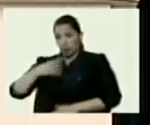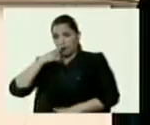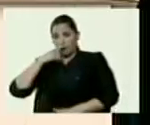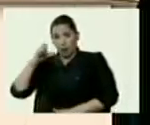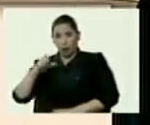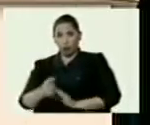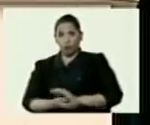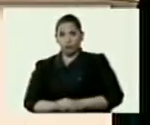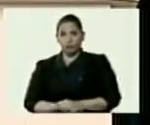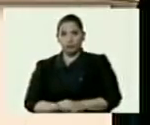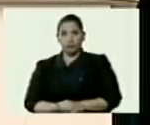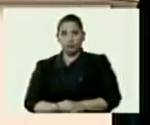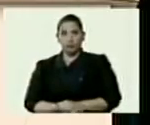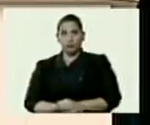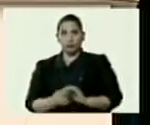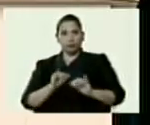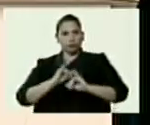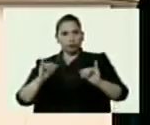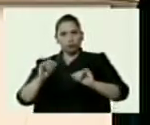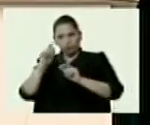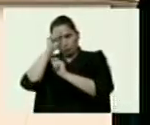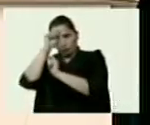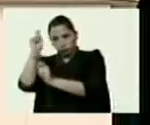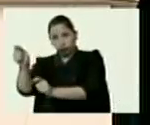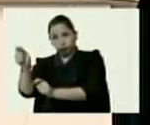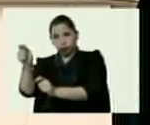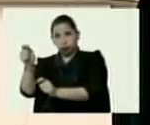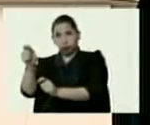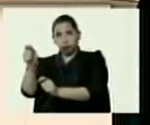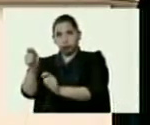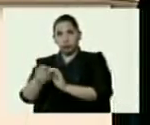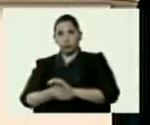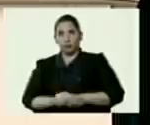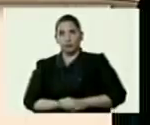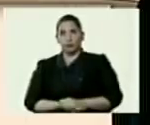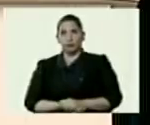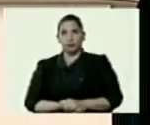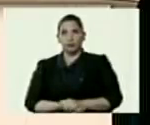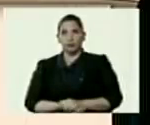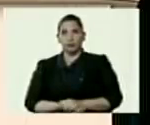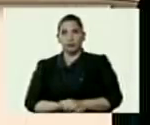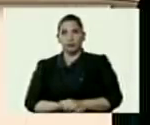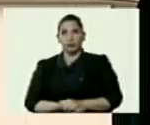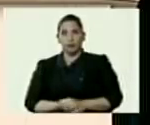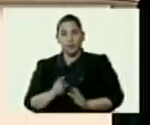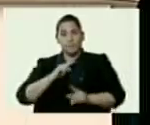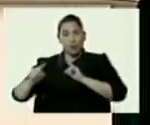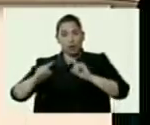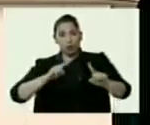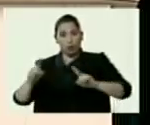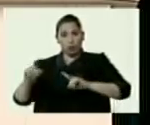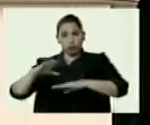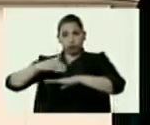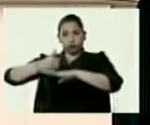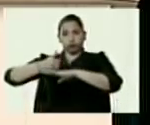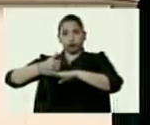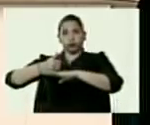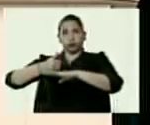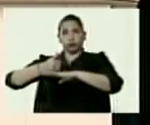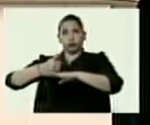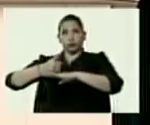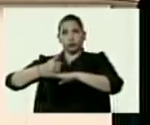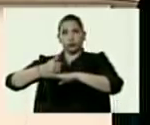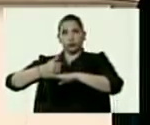y se lo emana a sus órganos regulares de mando que son el comandante del